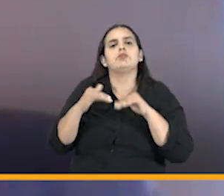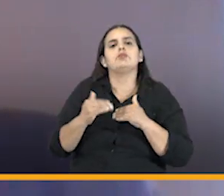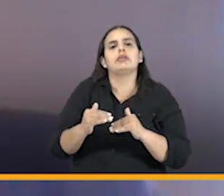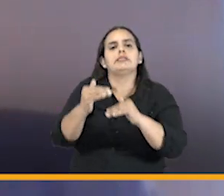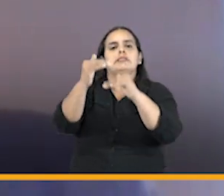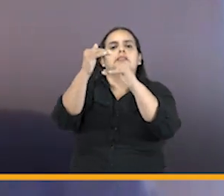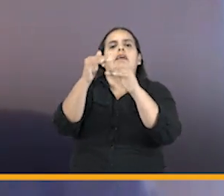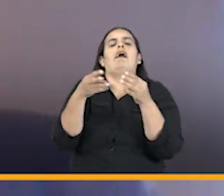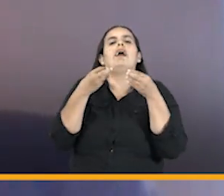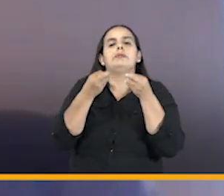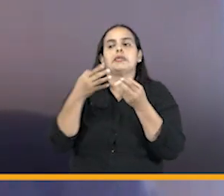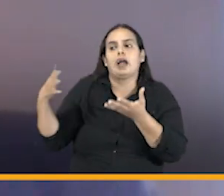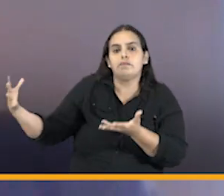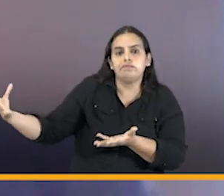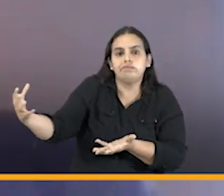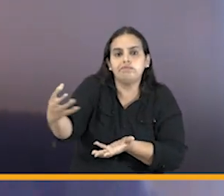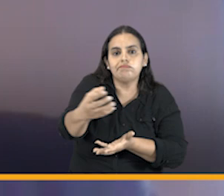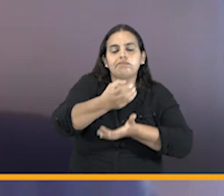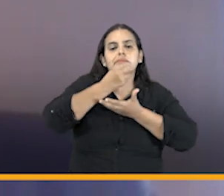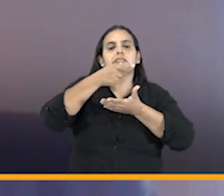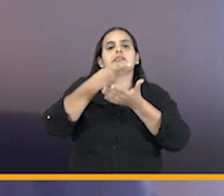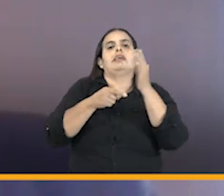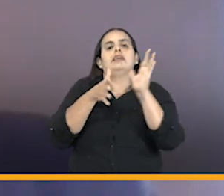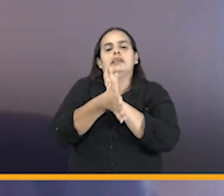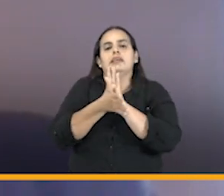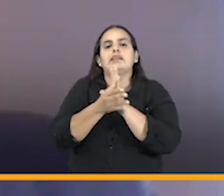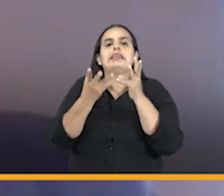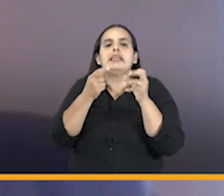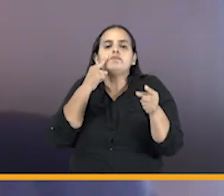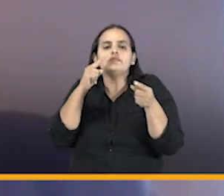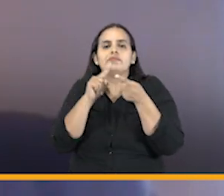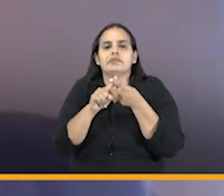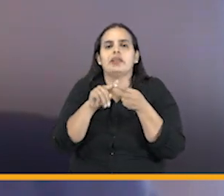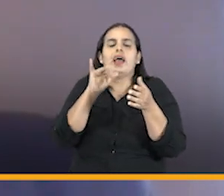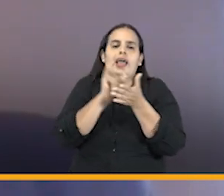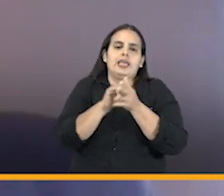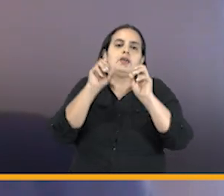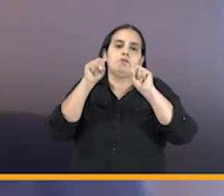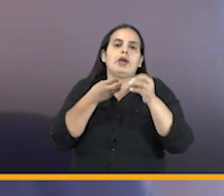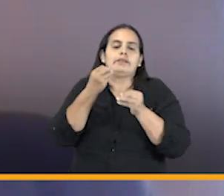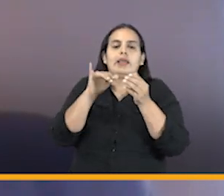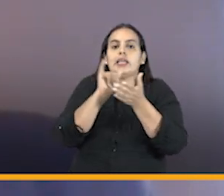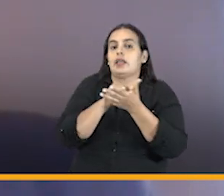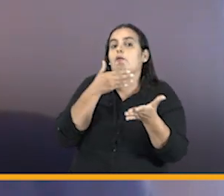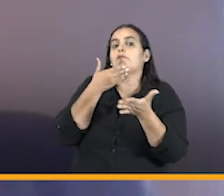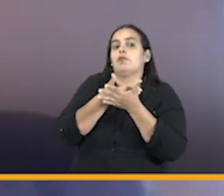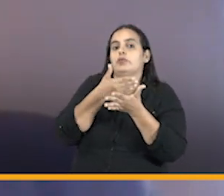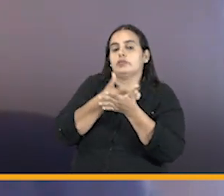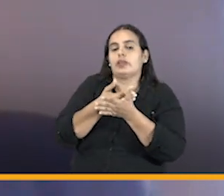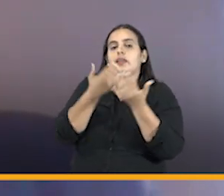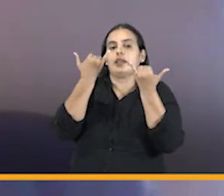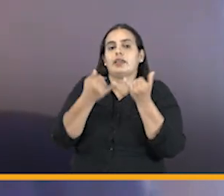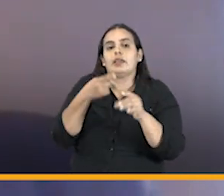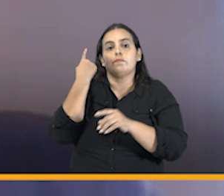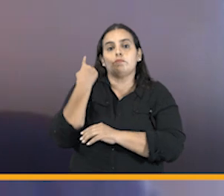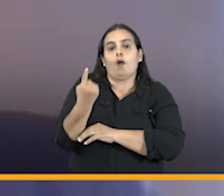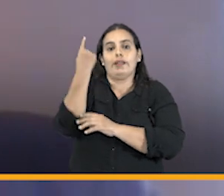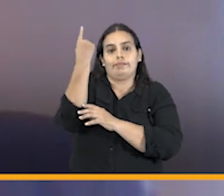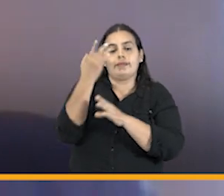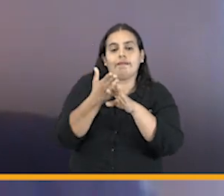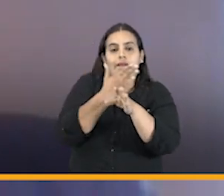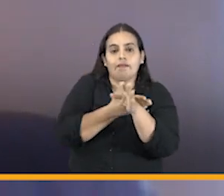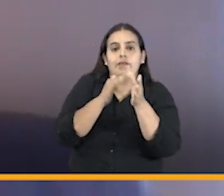reciben y en las pretensiones de esos procesos lo cual permite demostrar que las políticas de